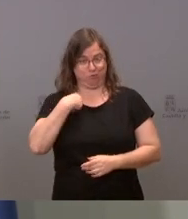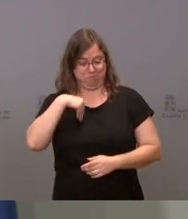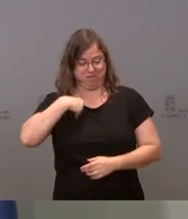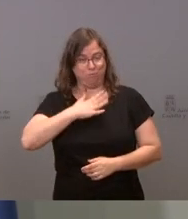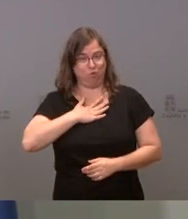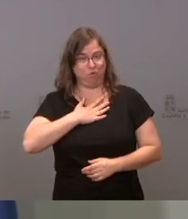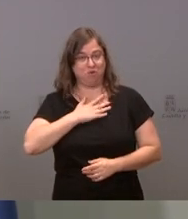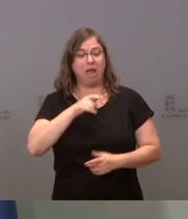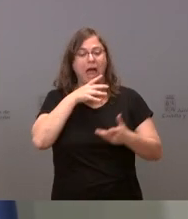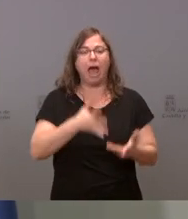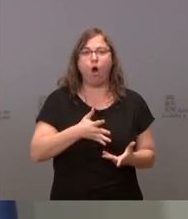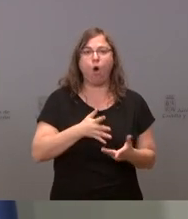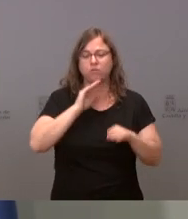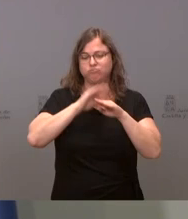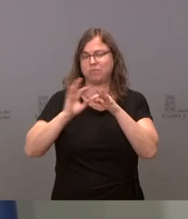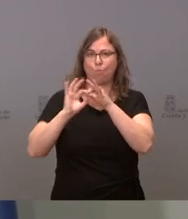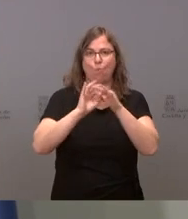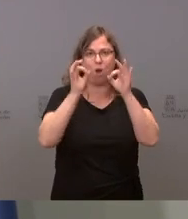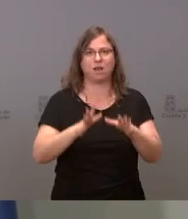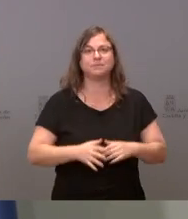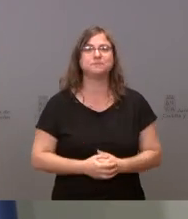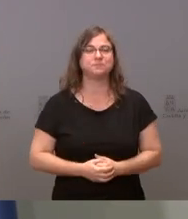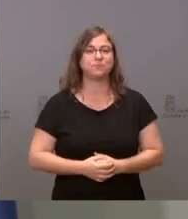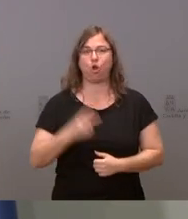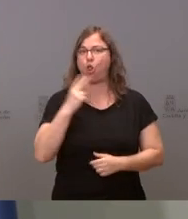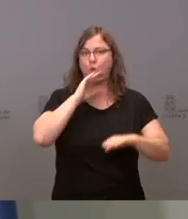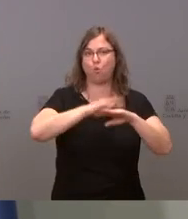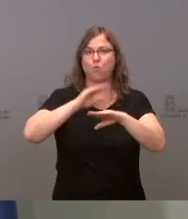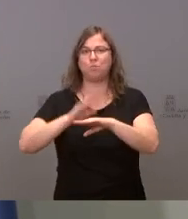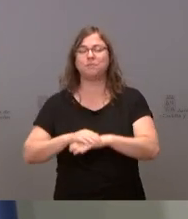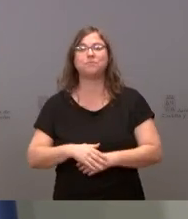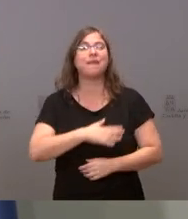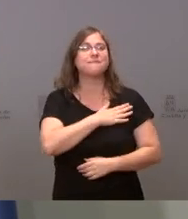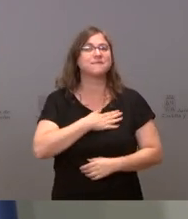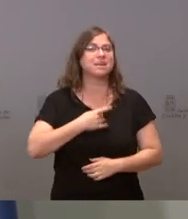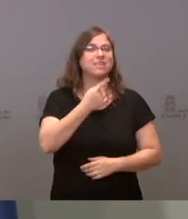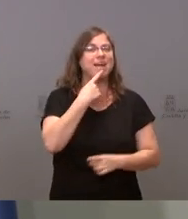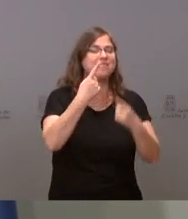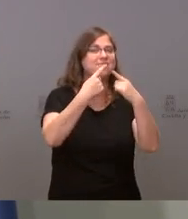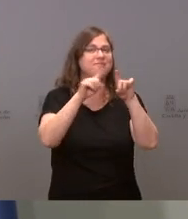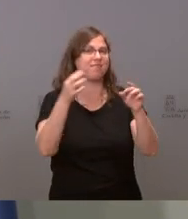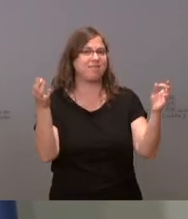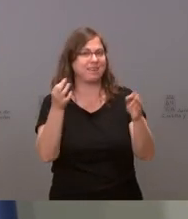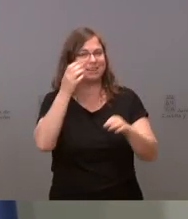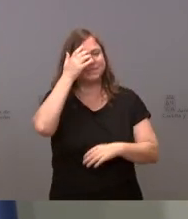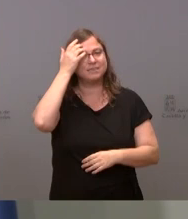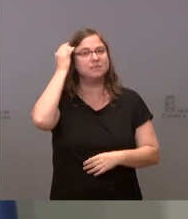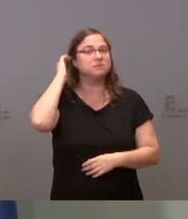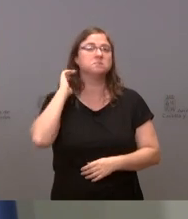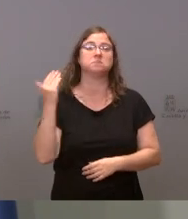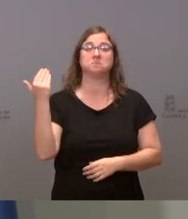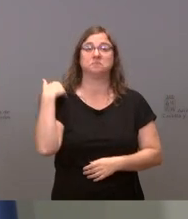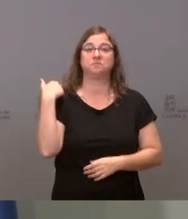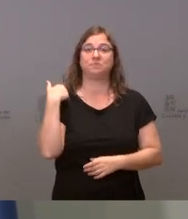de ahora están cumpliendo ese acuerdo. He de resaltar la diferencia entre estas